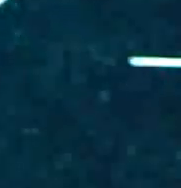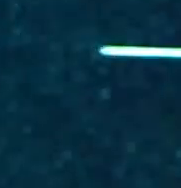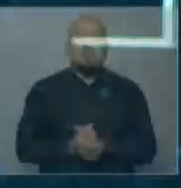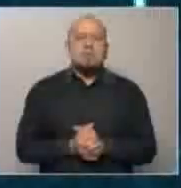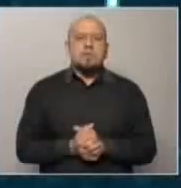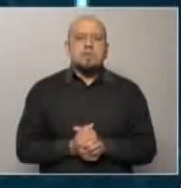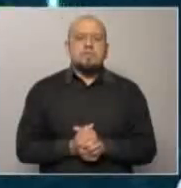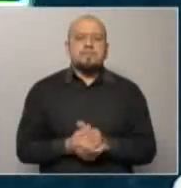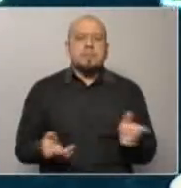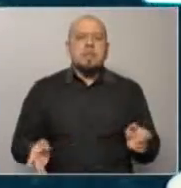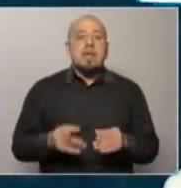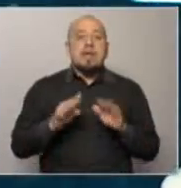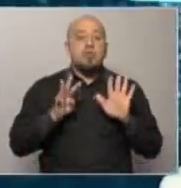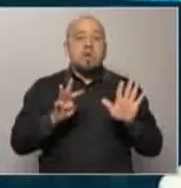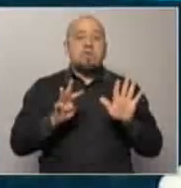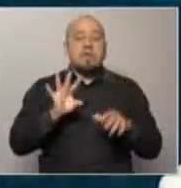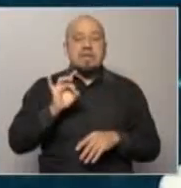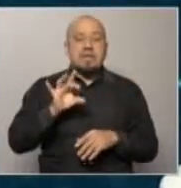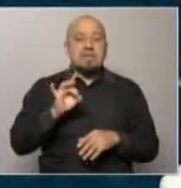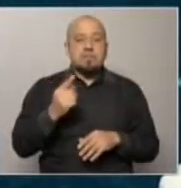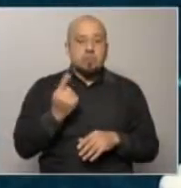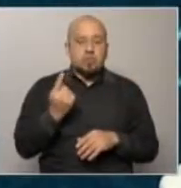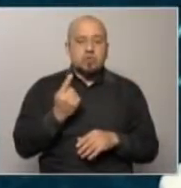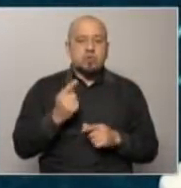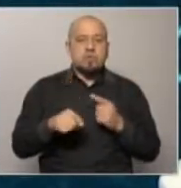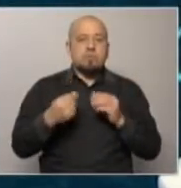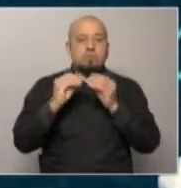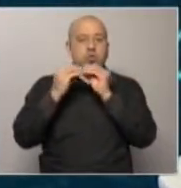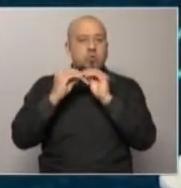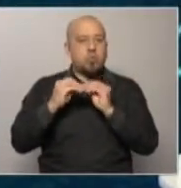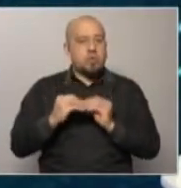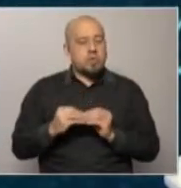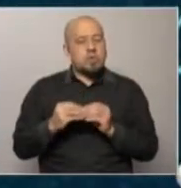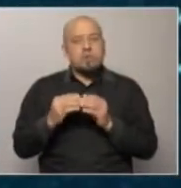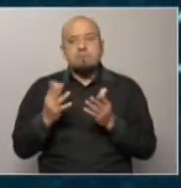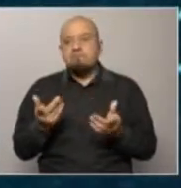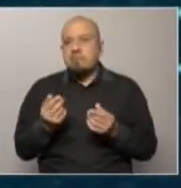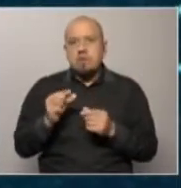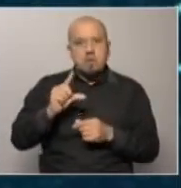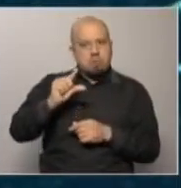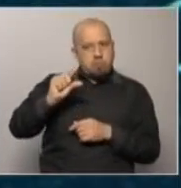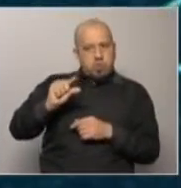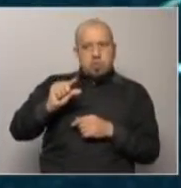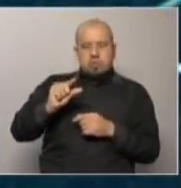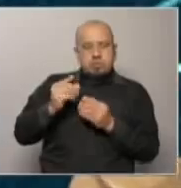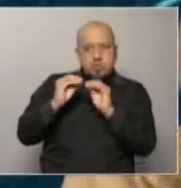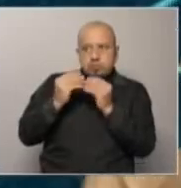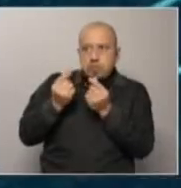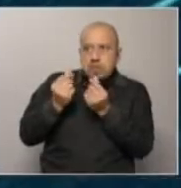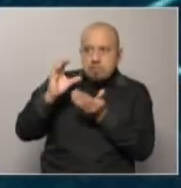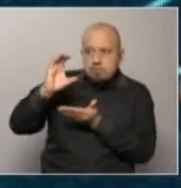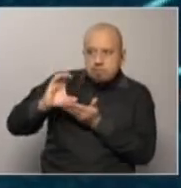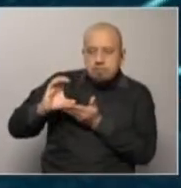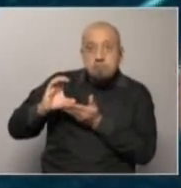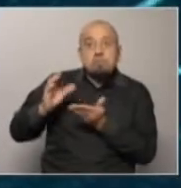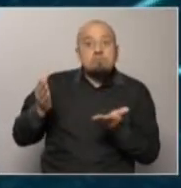Quince minutos pasan de las nueve de la noche. Presupuesto austero. No hay por qué no cumplir